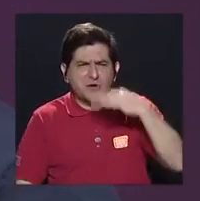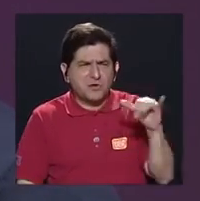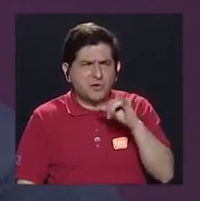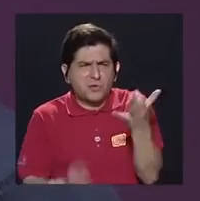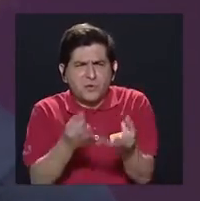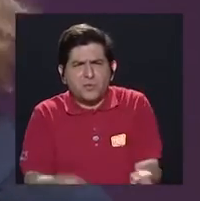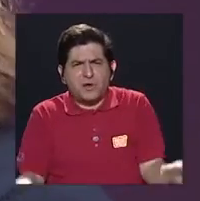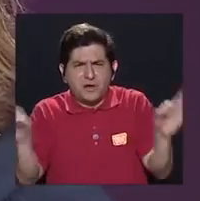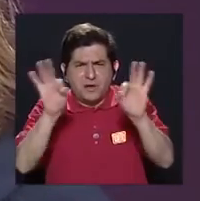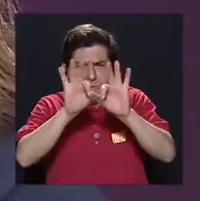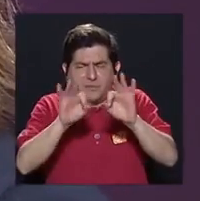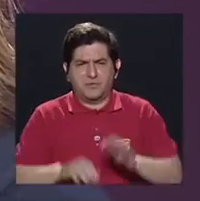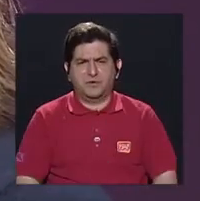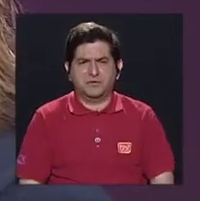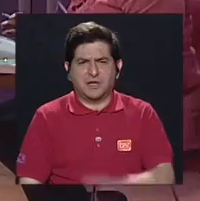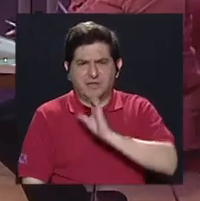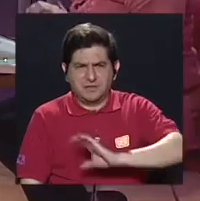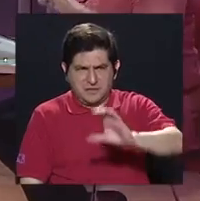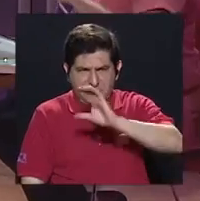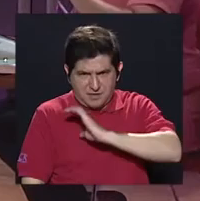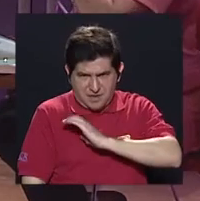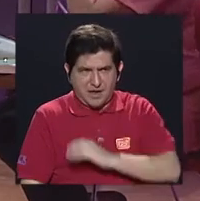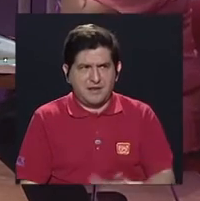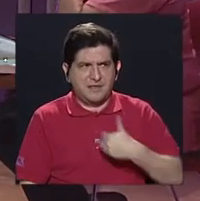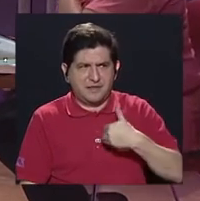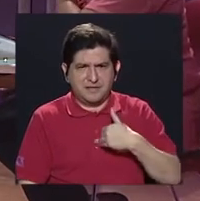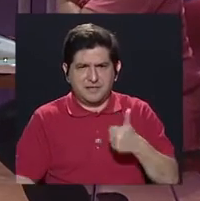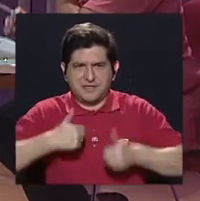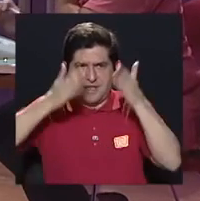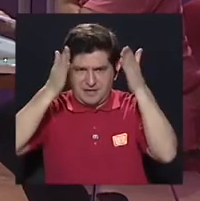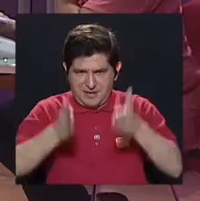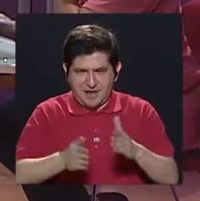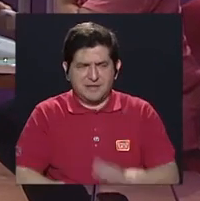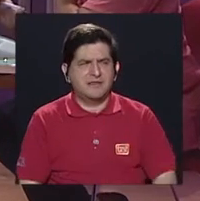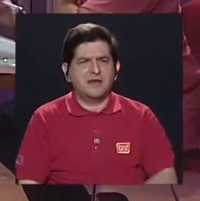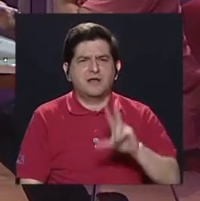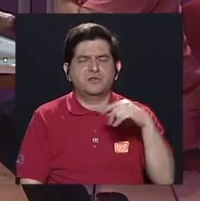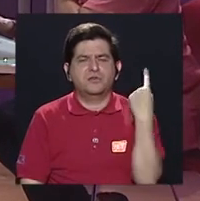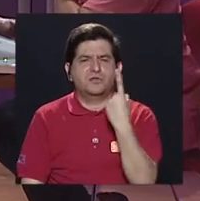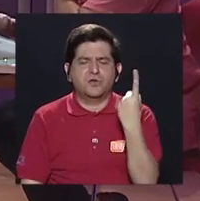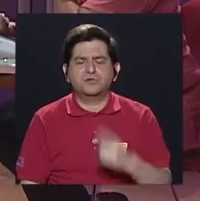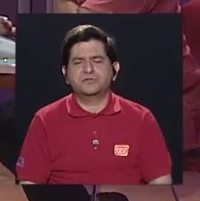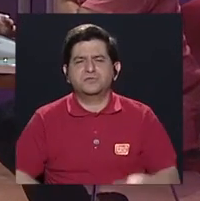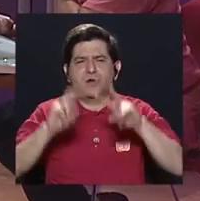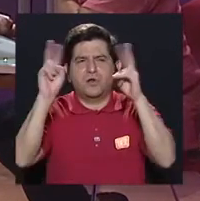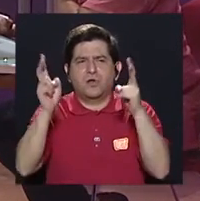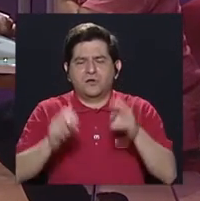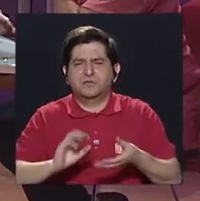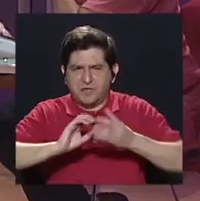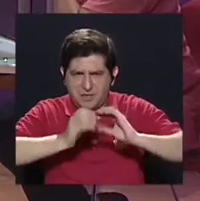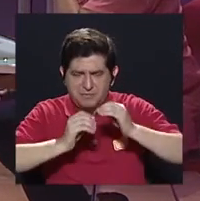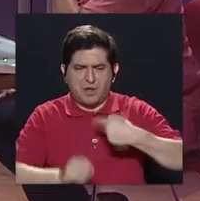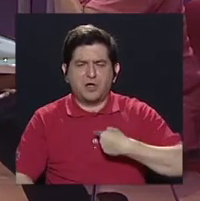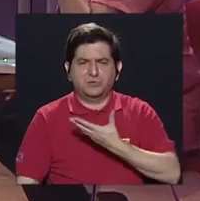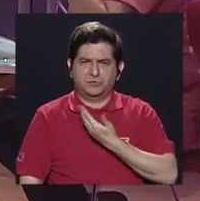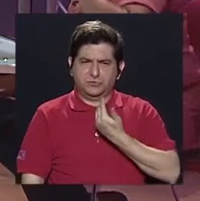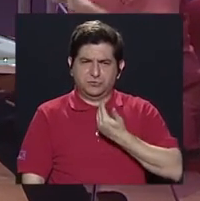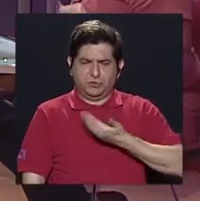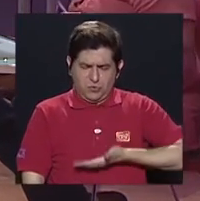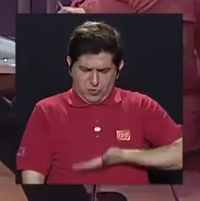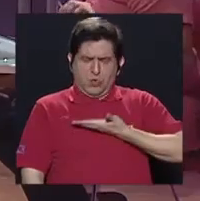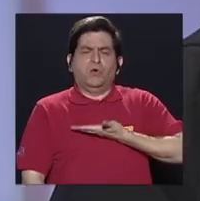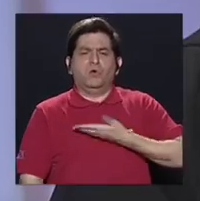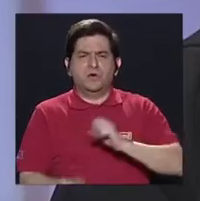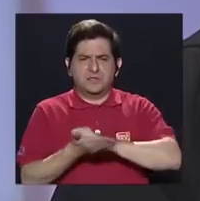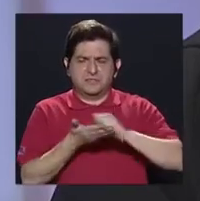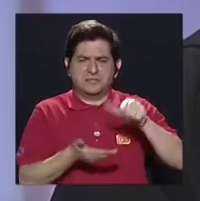importante ver, un segundo, la calidad también de las candidatas, no solo un tema de cantidad, yo creo que yo me siento muy orgullosa porque, por ejemplo, en